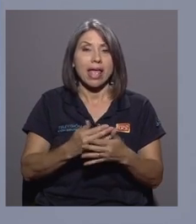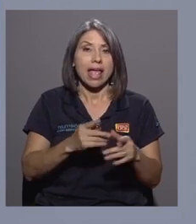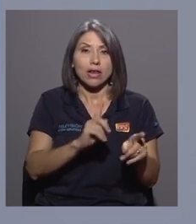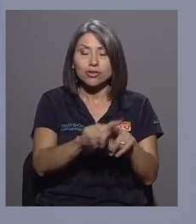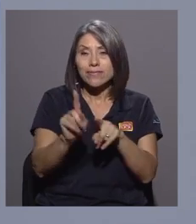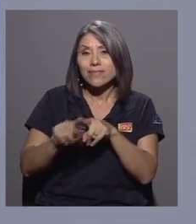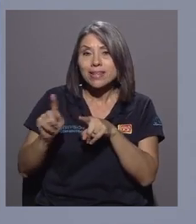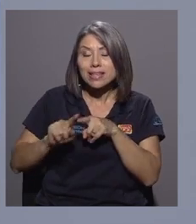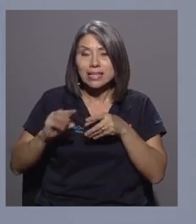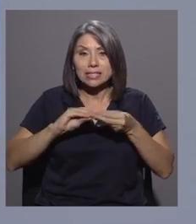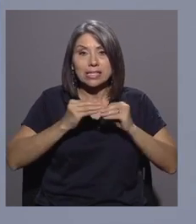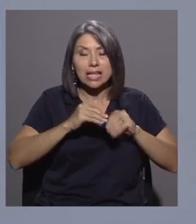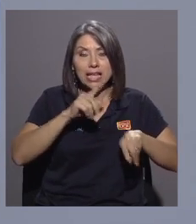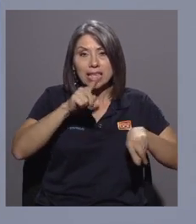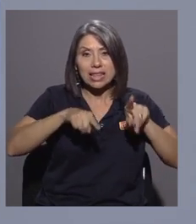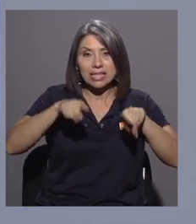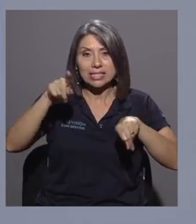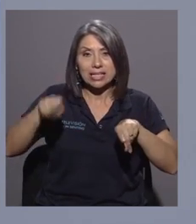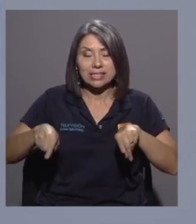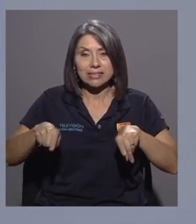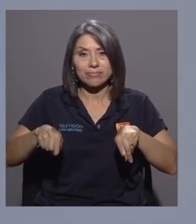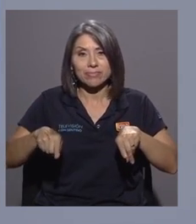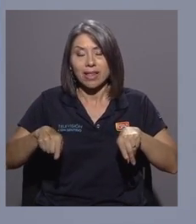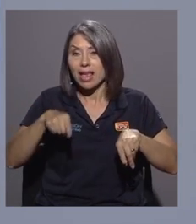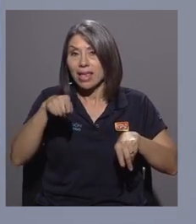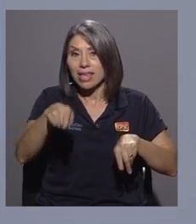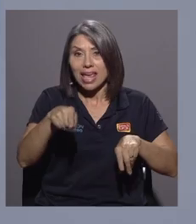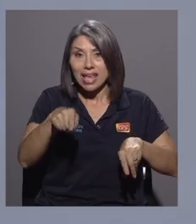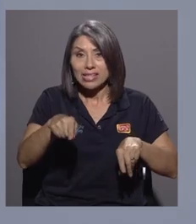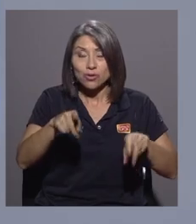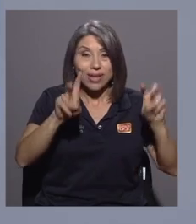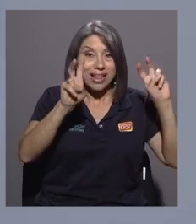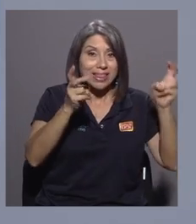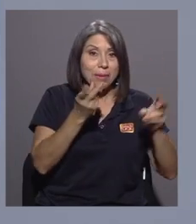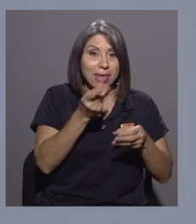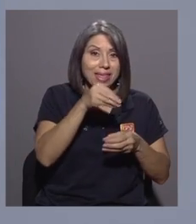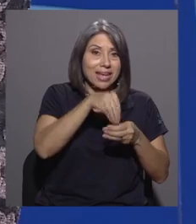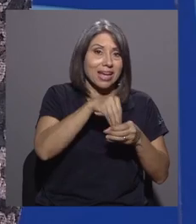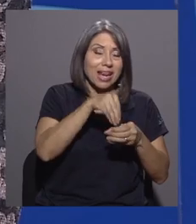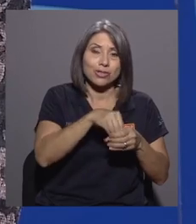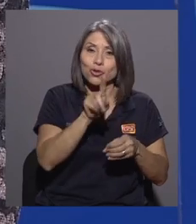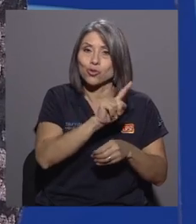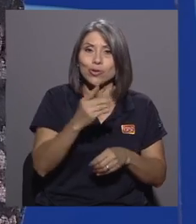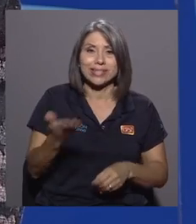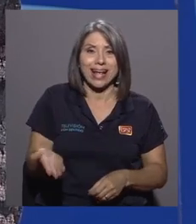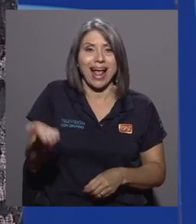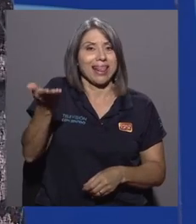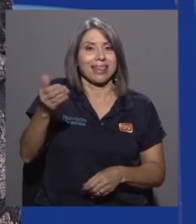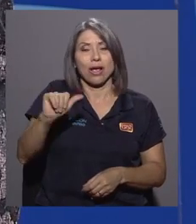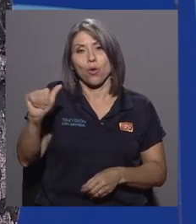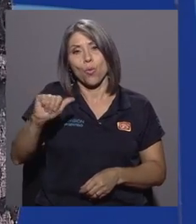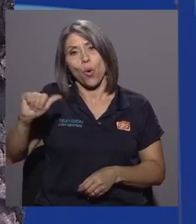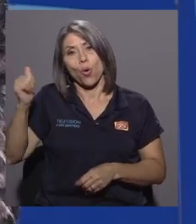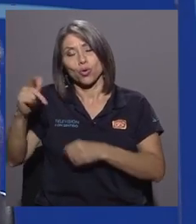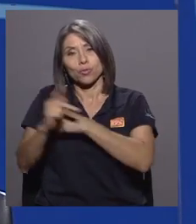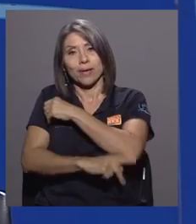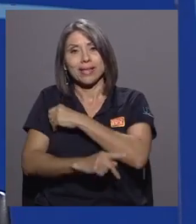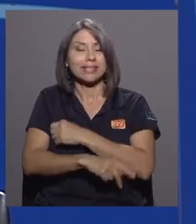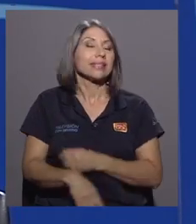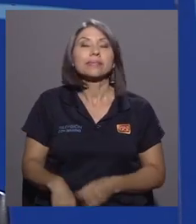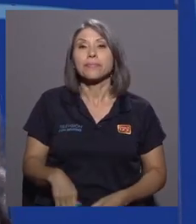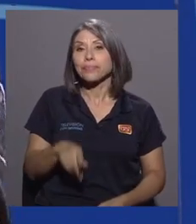brecha digital, que en el tema de ingresos no es tan alta como lo será en otros países. Este tipo de informes que hacen, estas